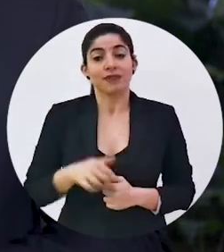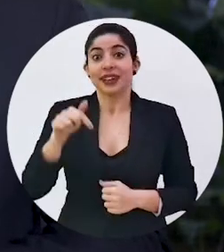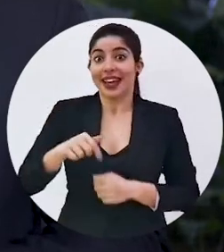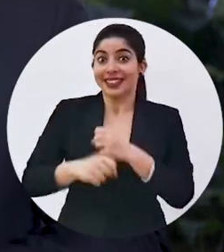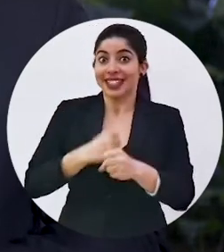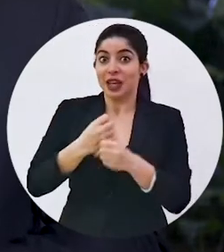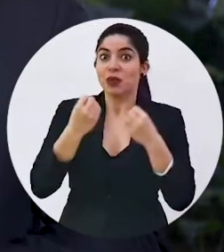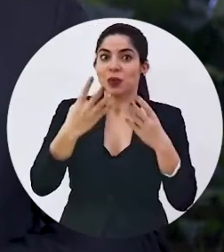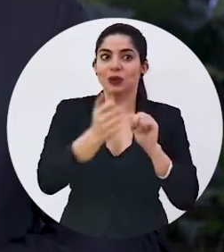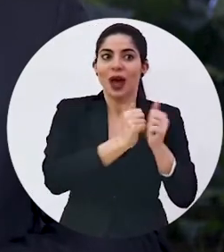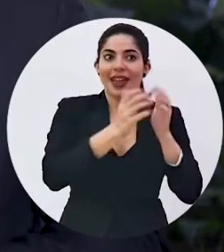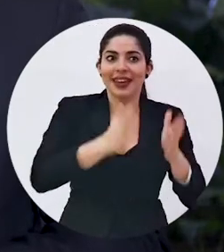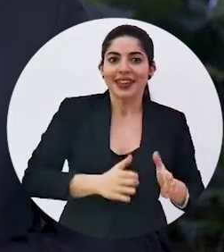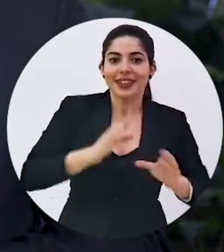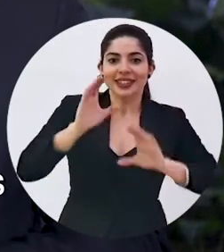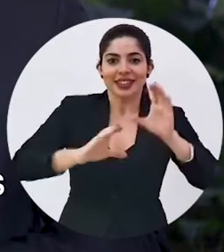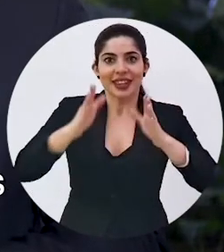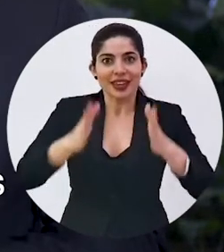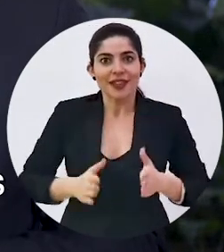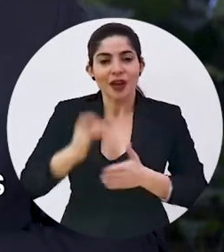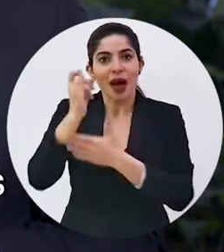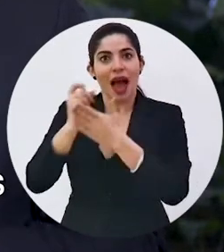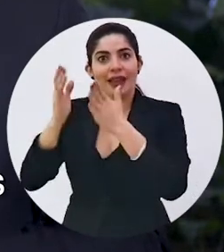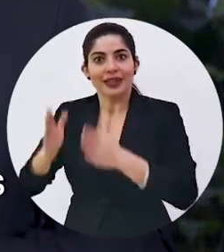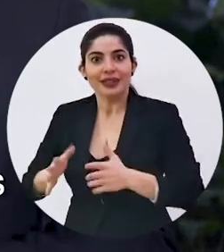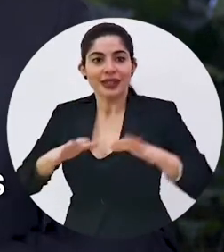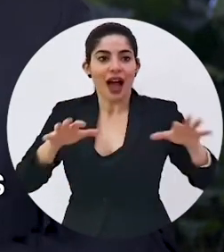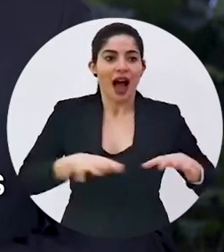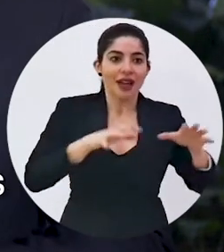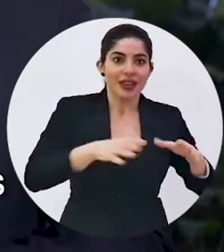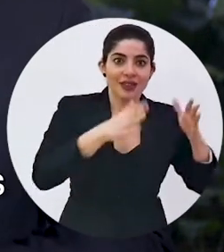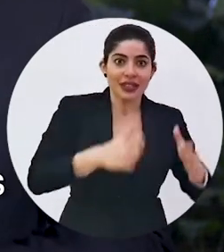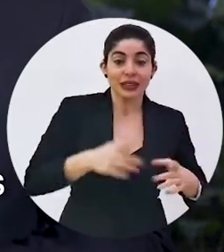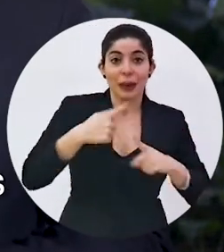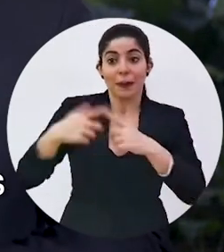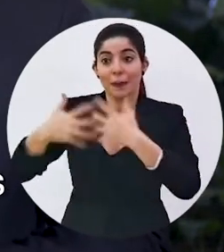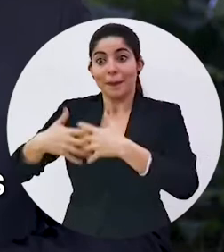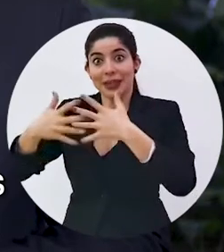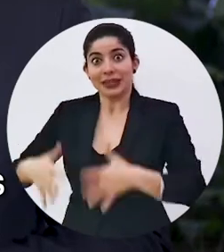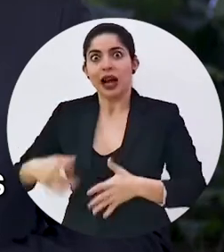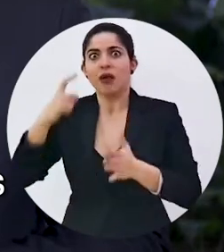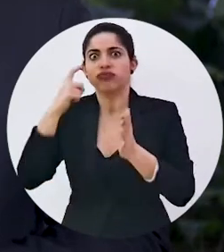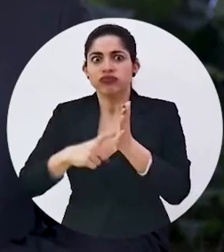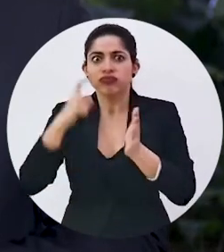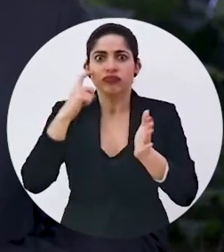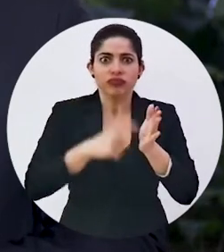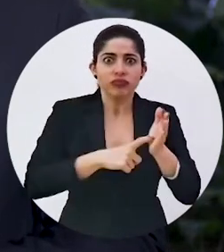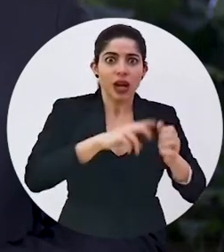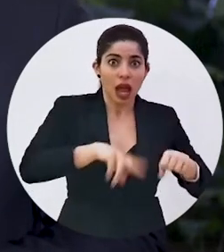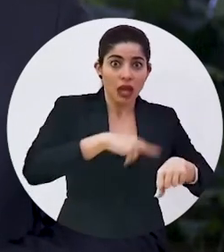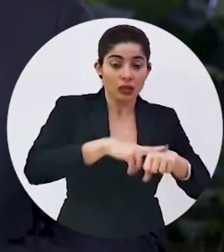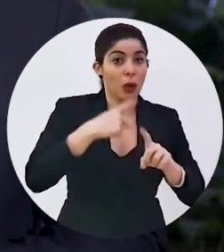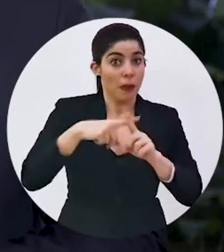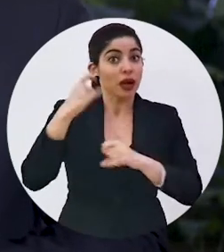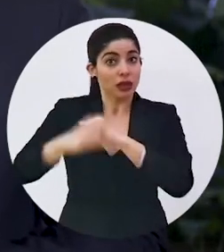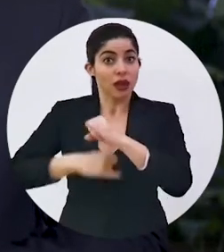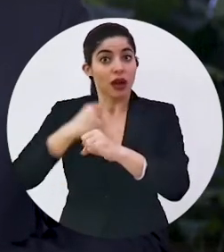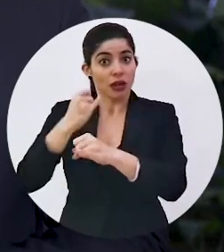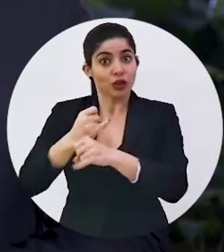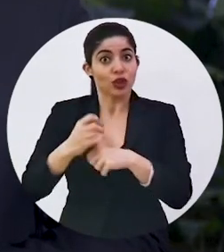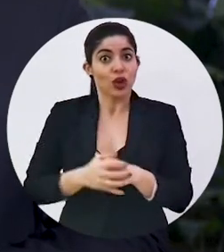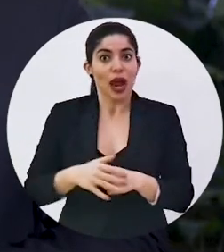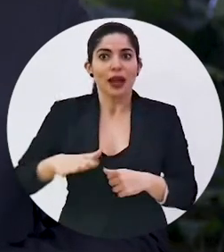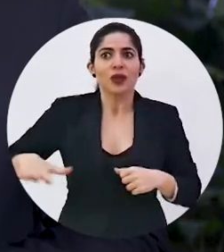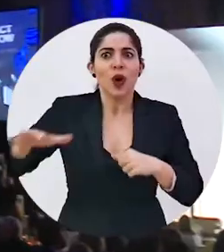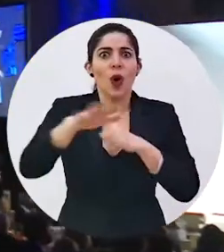Este año, muchos de nuestros atletas, científicos, artistas, activistas y empresarios fueron reconocidos nacional e